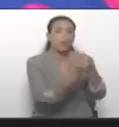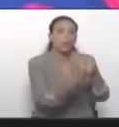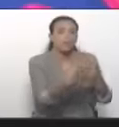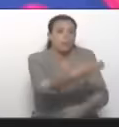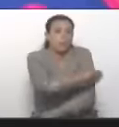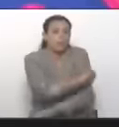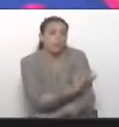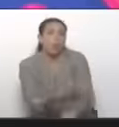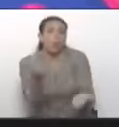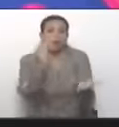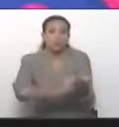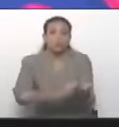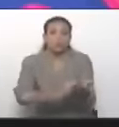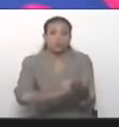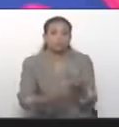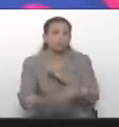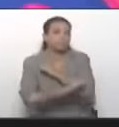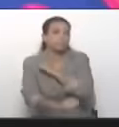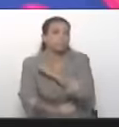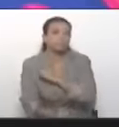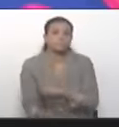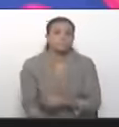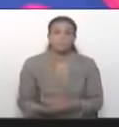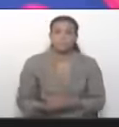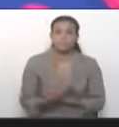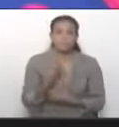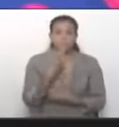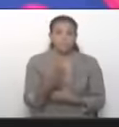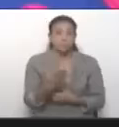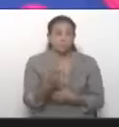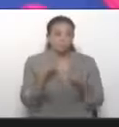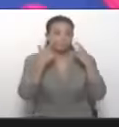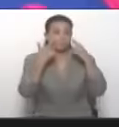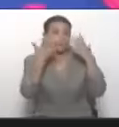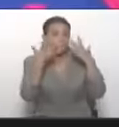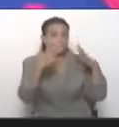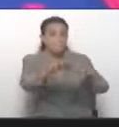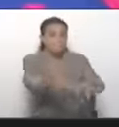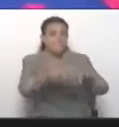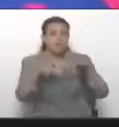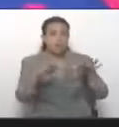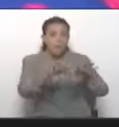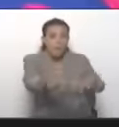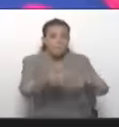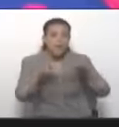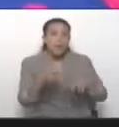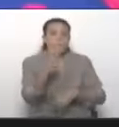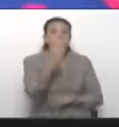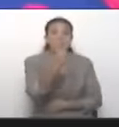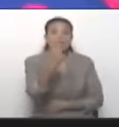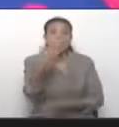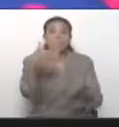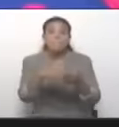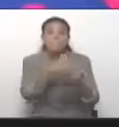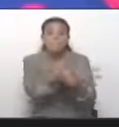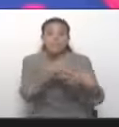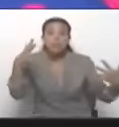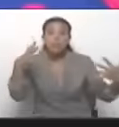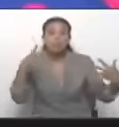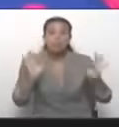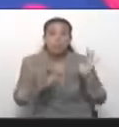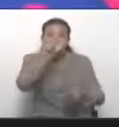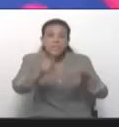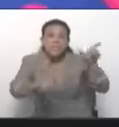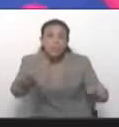la ultraderecha, hoy fraudulentas. La inmensísima mayoría. 21 millones de venezolanos y